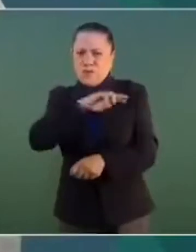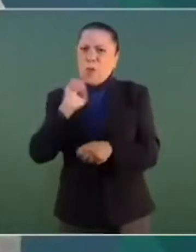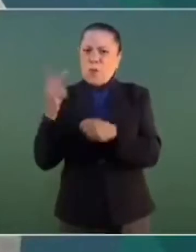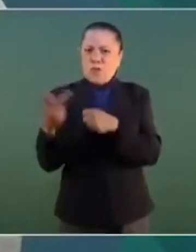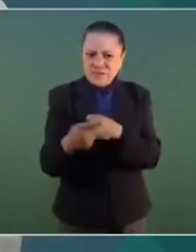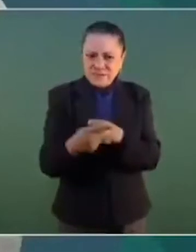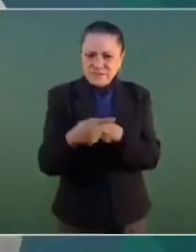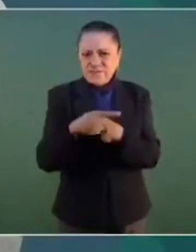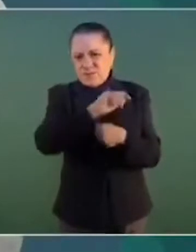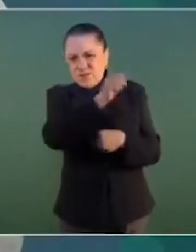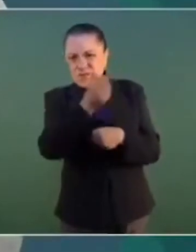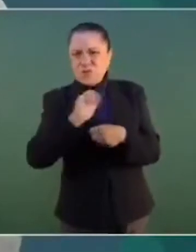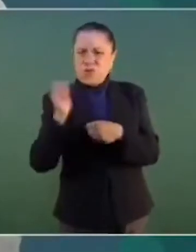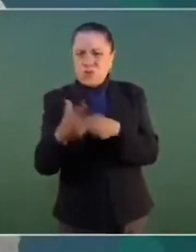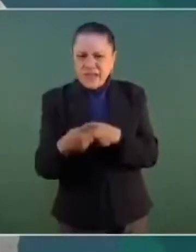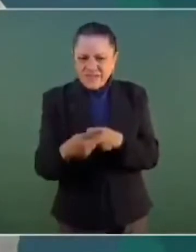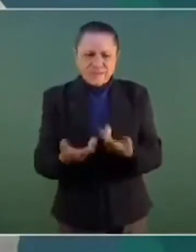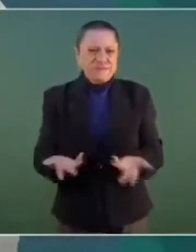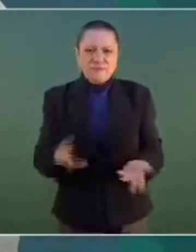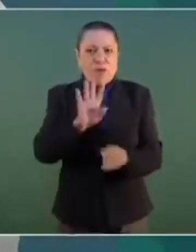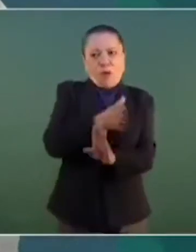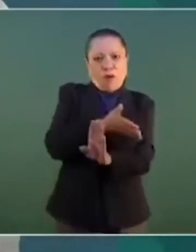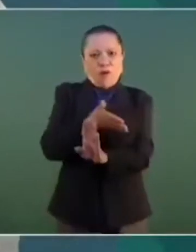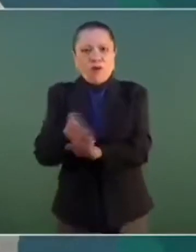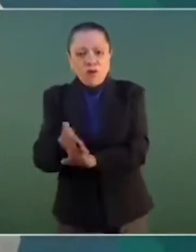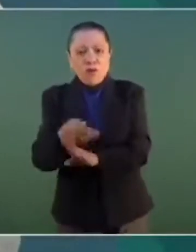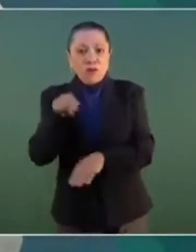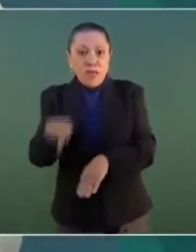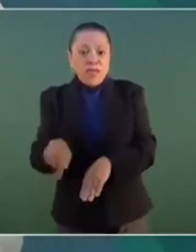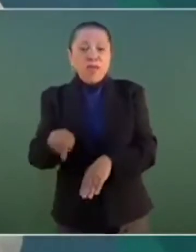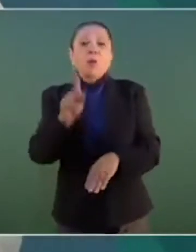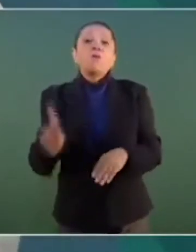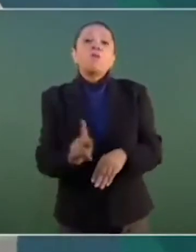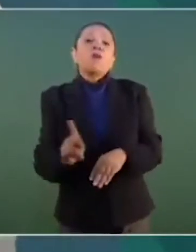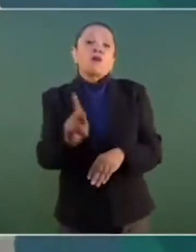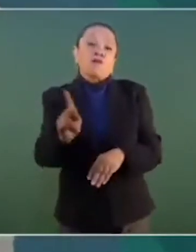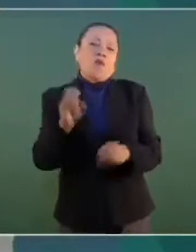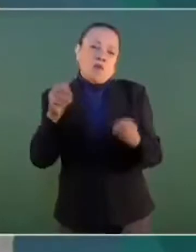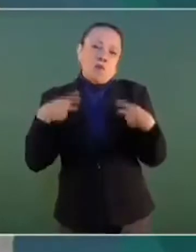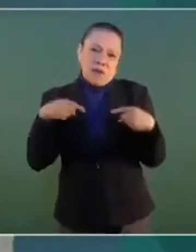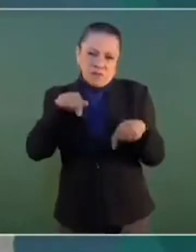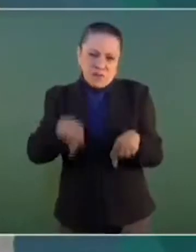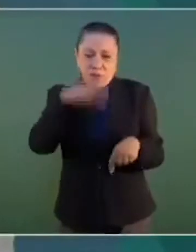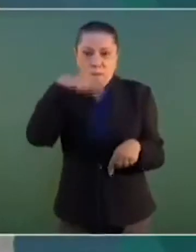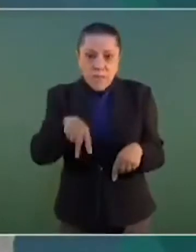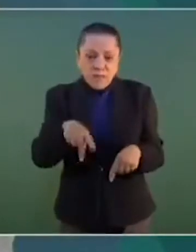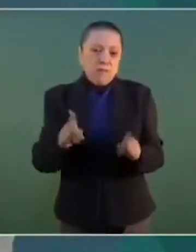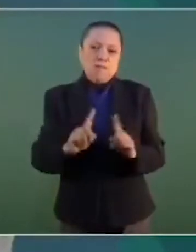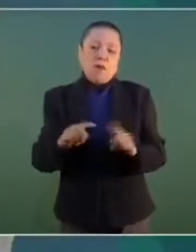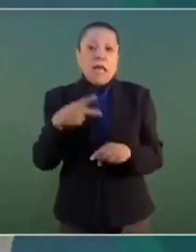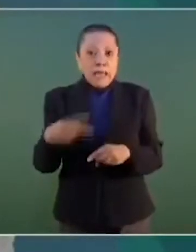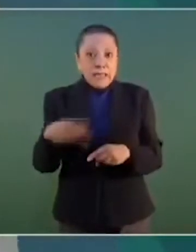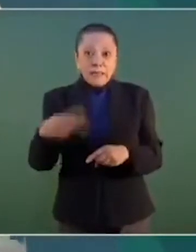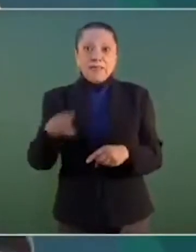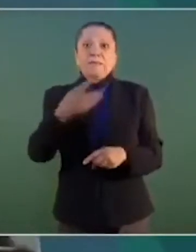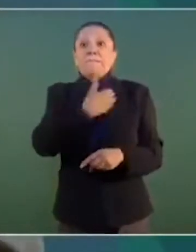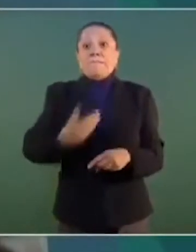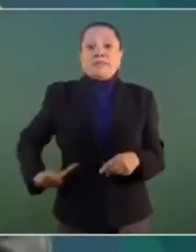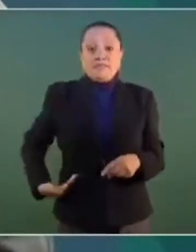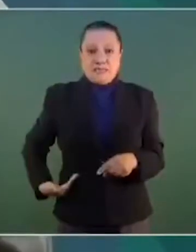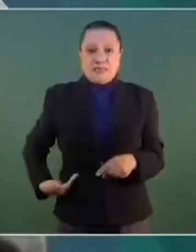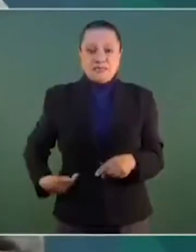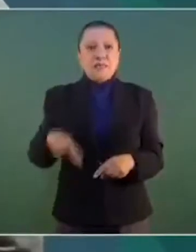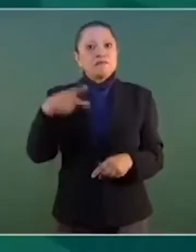El presidente Andrés Manuel López Obrador apuntó que ya envió a la Cámara de Diputados la iniciativa de reforma constitucional al sector